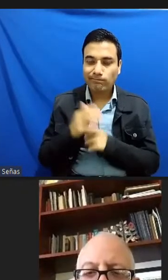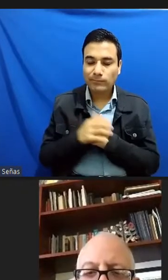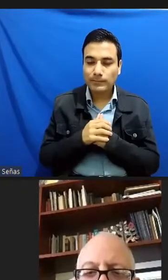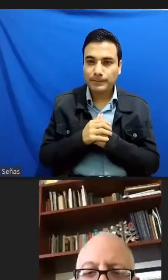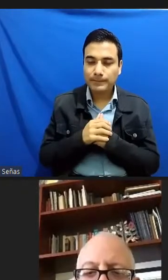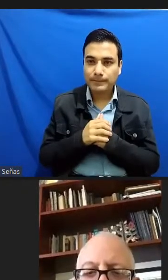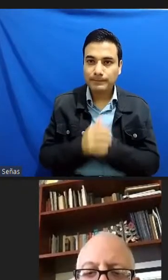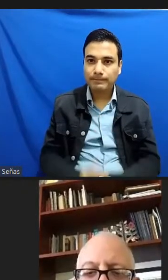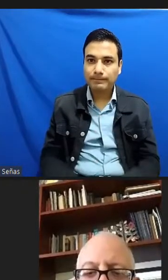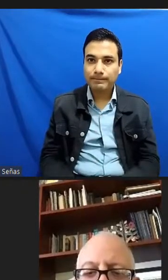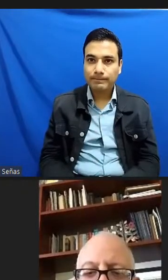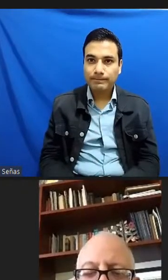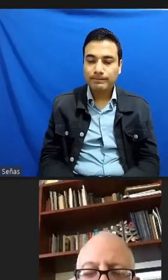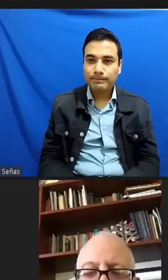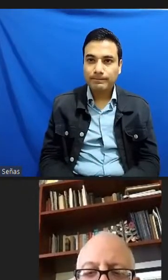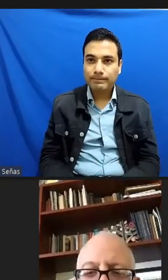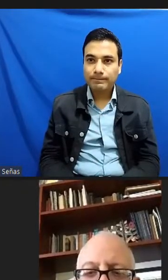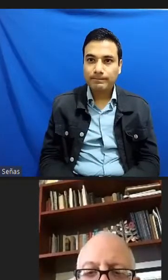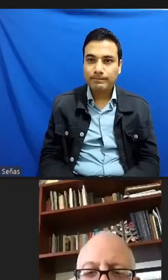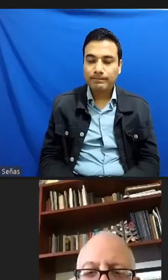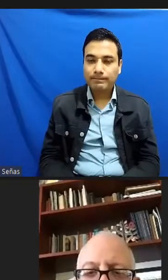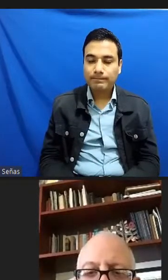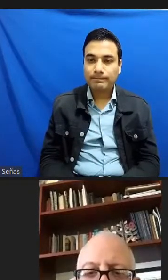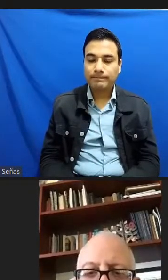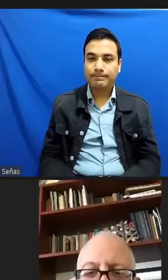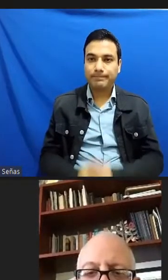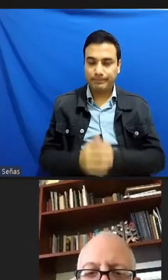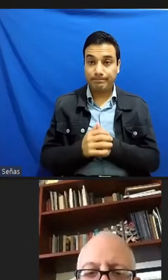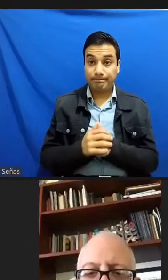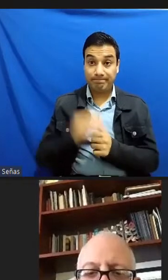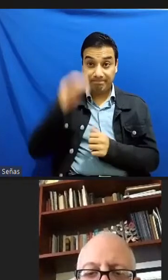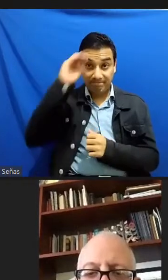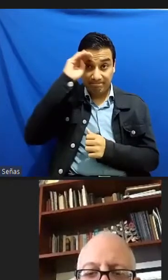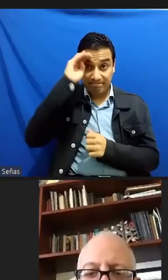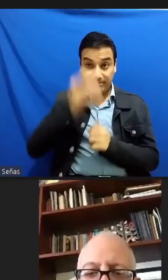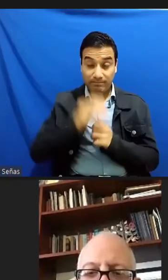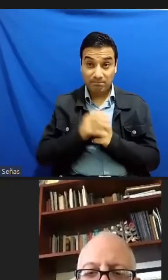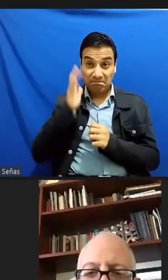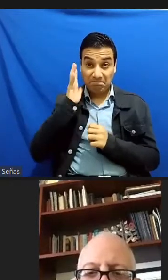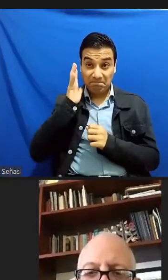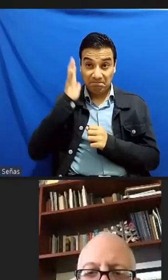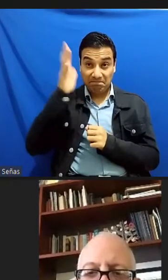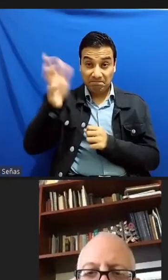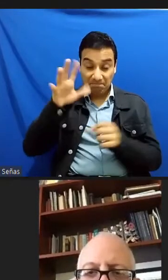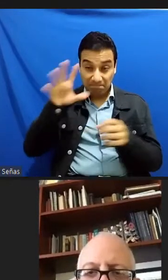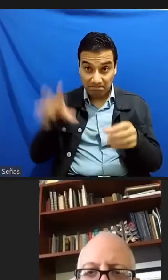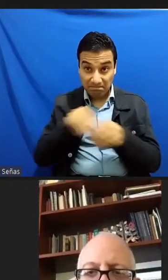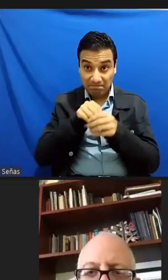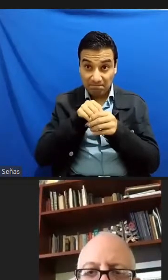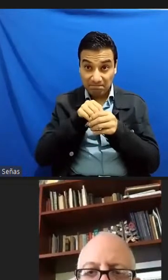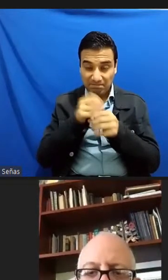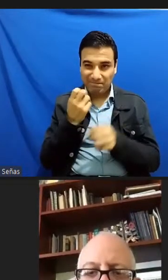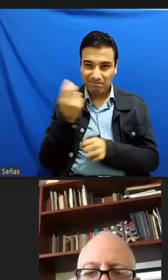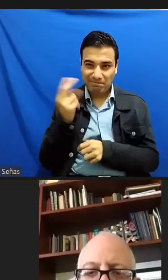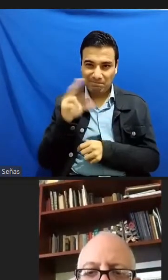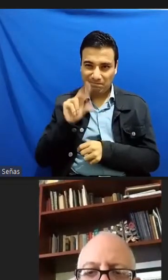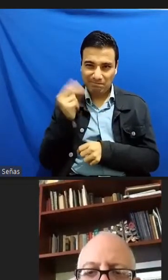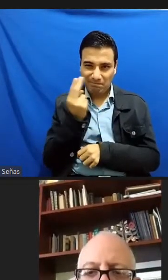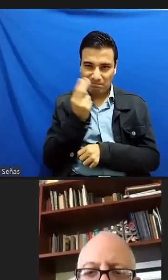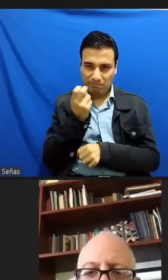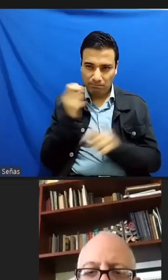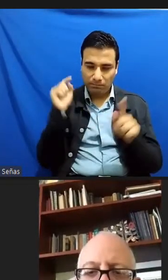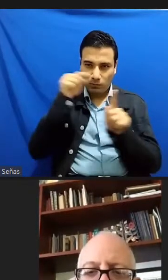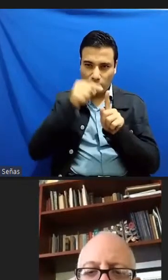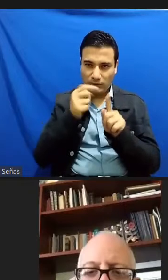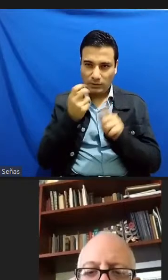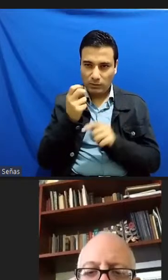mí la idea perfecta sería que algún día ese no necesario incluirlos esa sería la meta el fin de